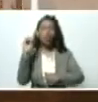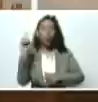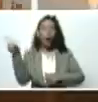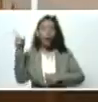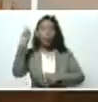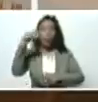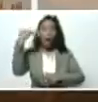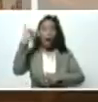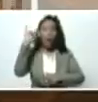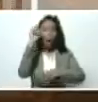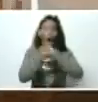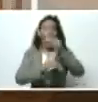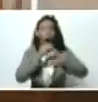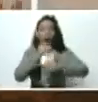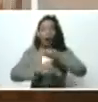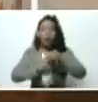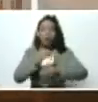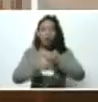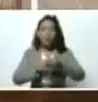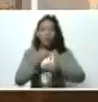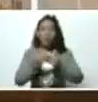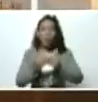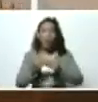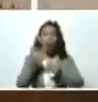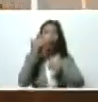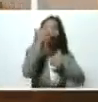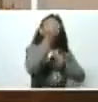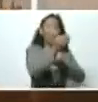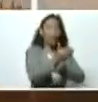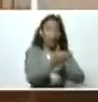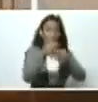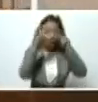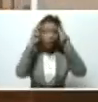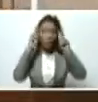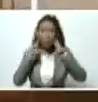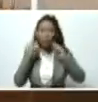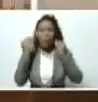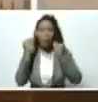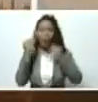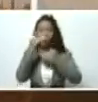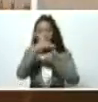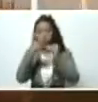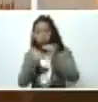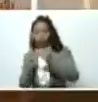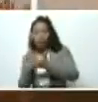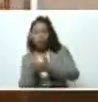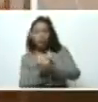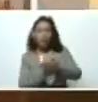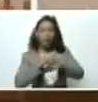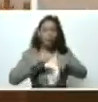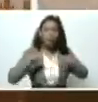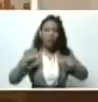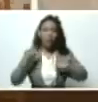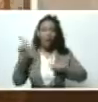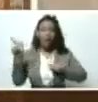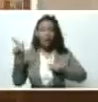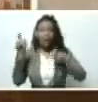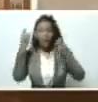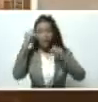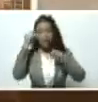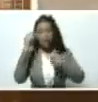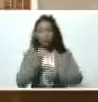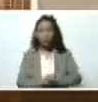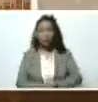hacer, más adelante, un dragado para bajar la sedimentación que hay para que no vuelva a ocurrir también esto, presidente.